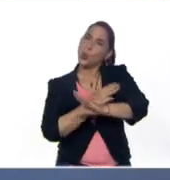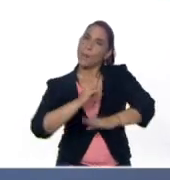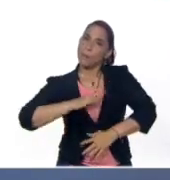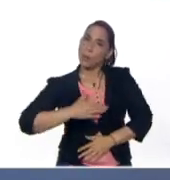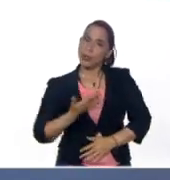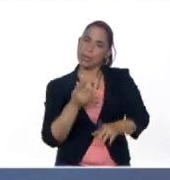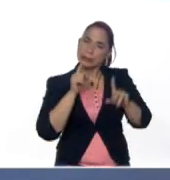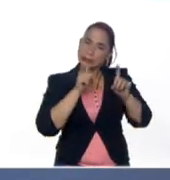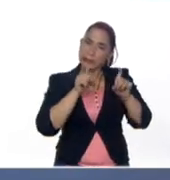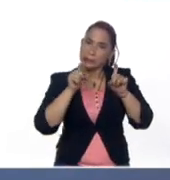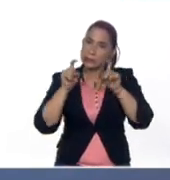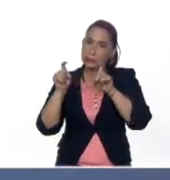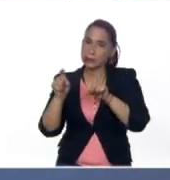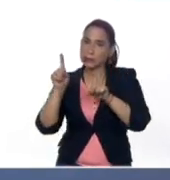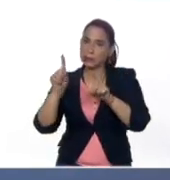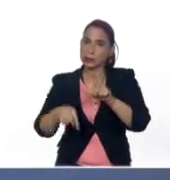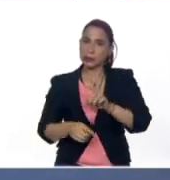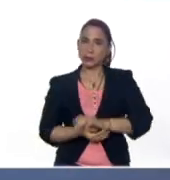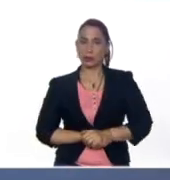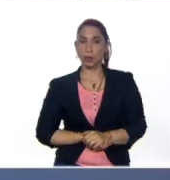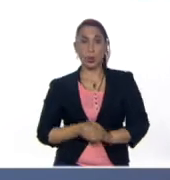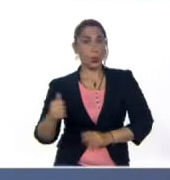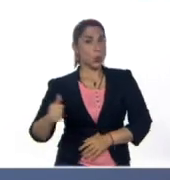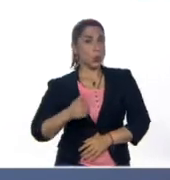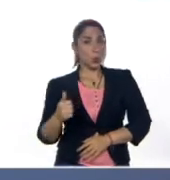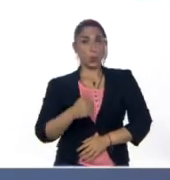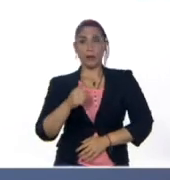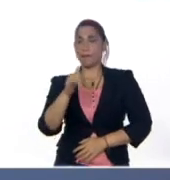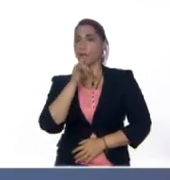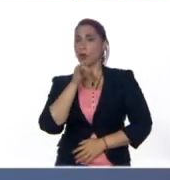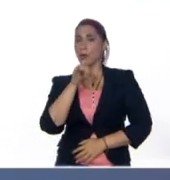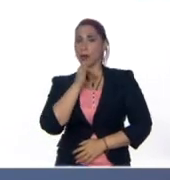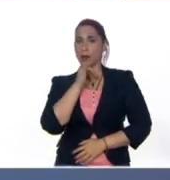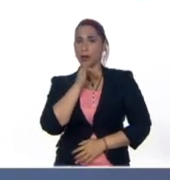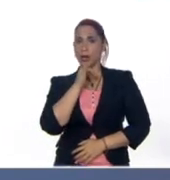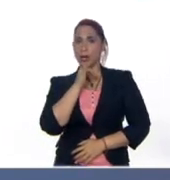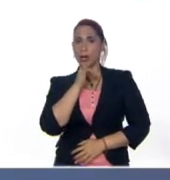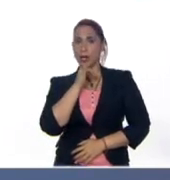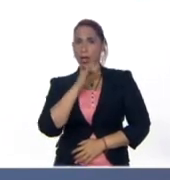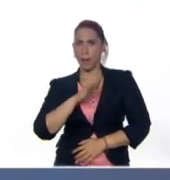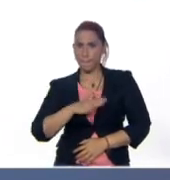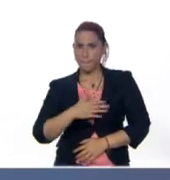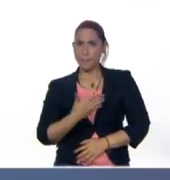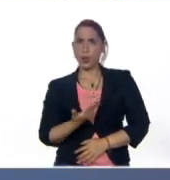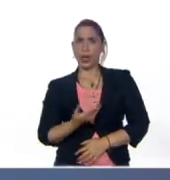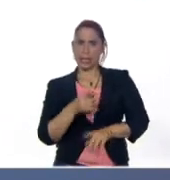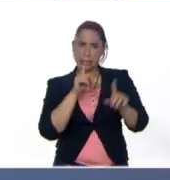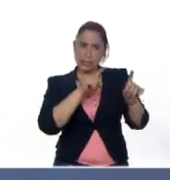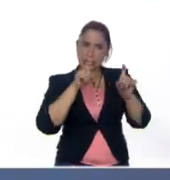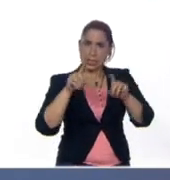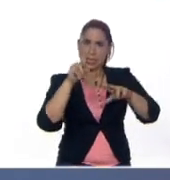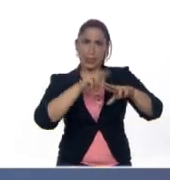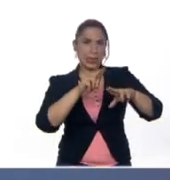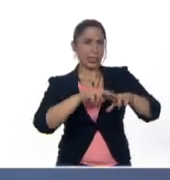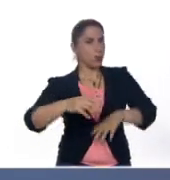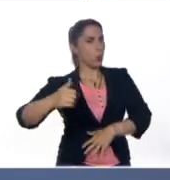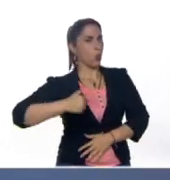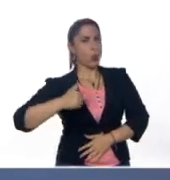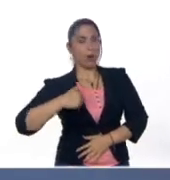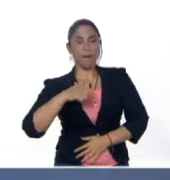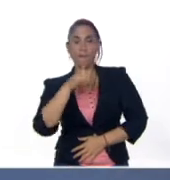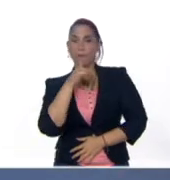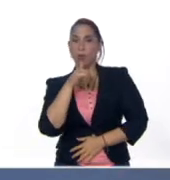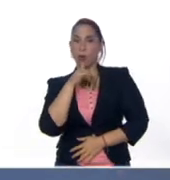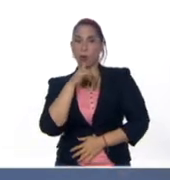poder enseñar cualquier información, para poder que él aprenda cualquier tipo de información